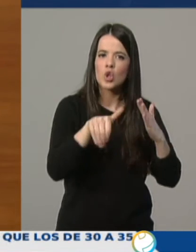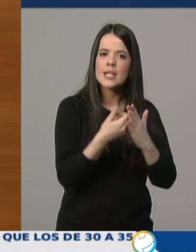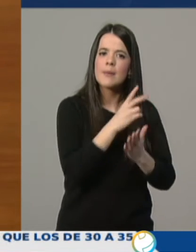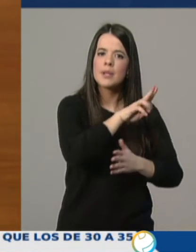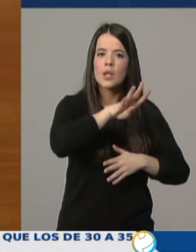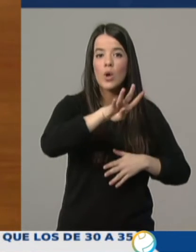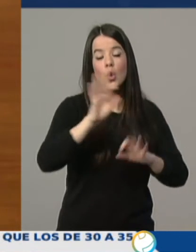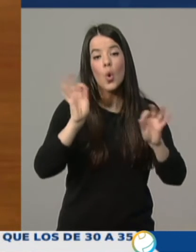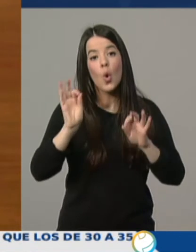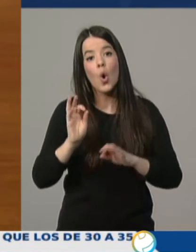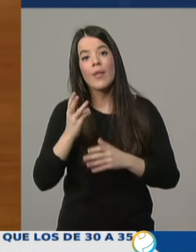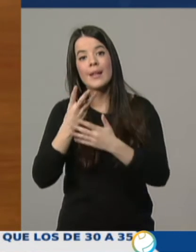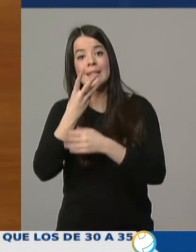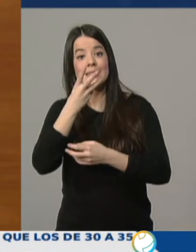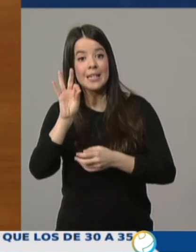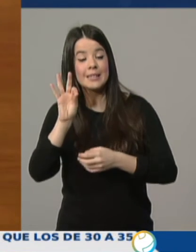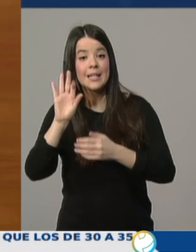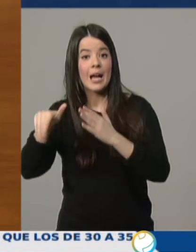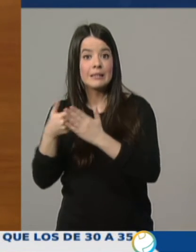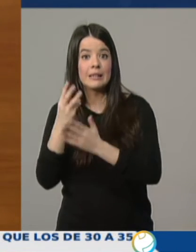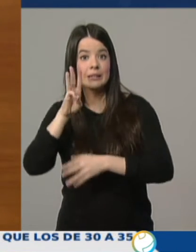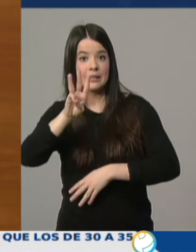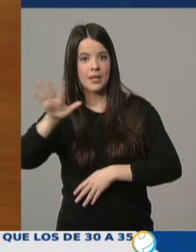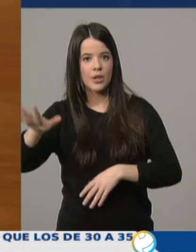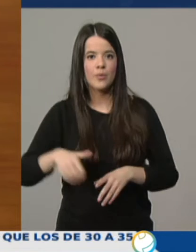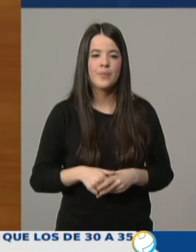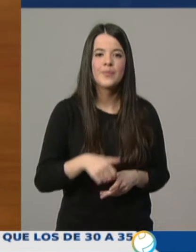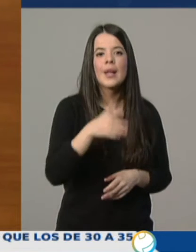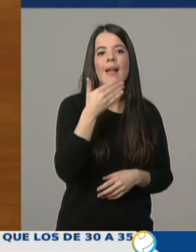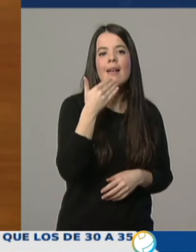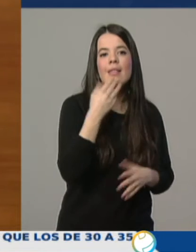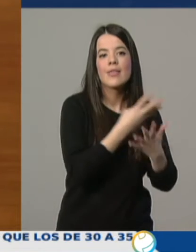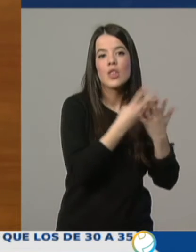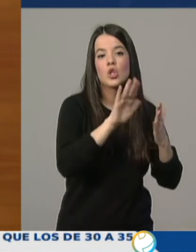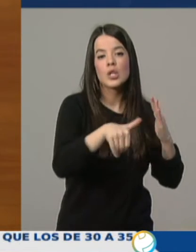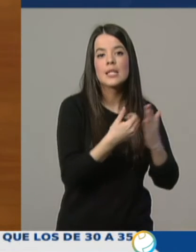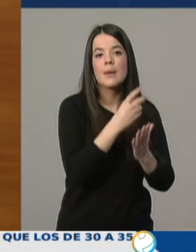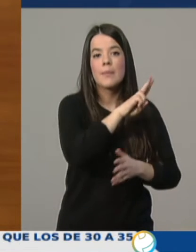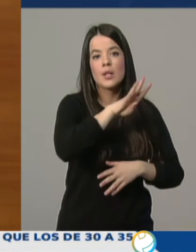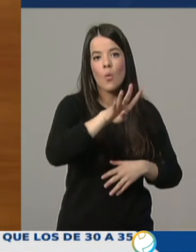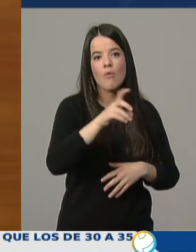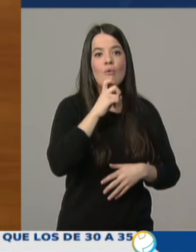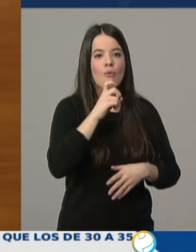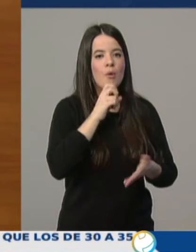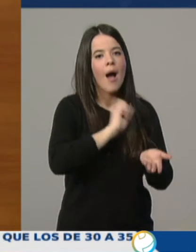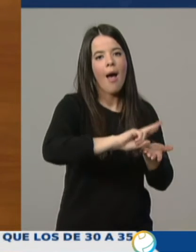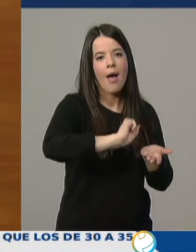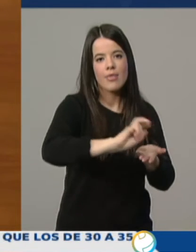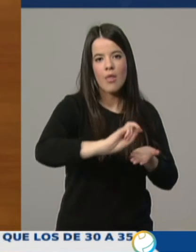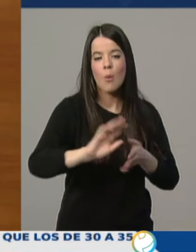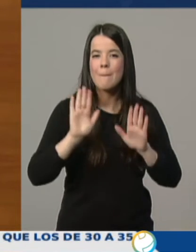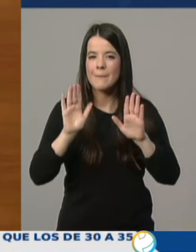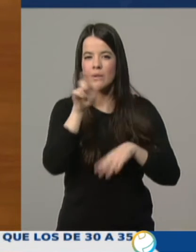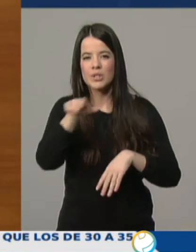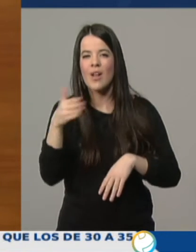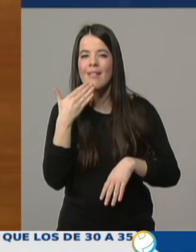30 a 35. Los de 18 a 24 años dominan los desplazamientos a pie, mientras que entre los de 30 a